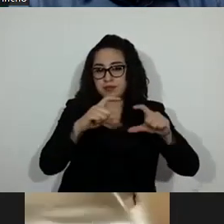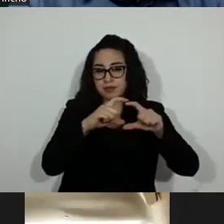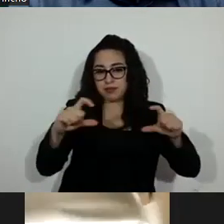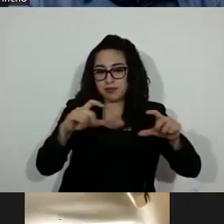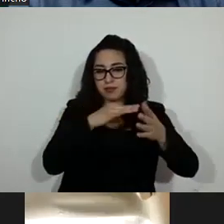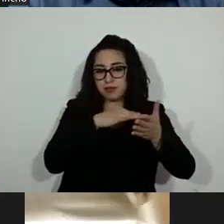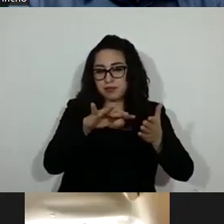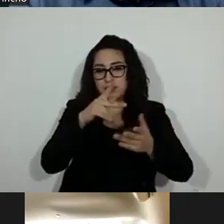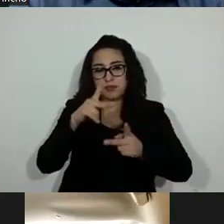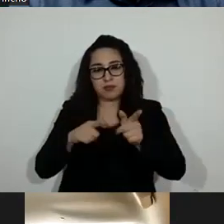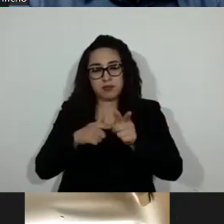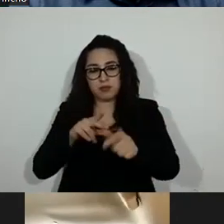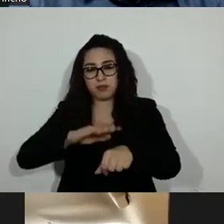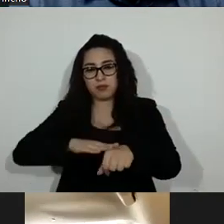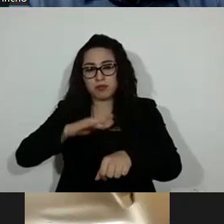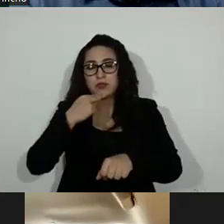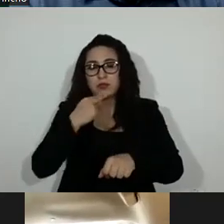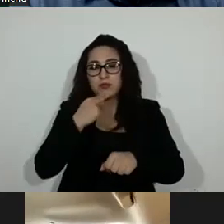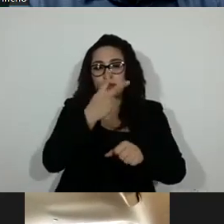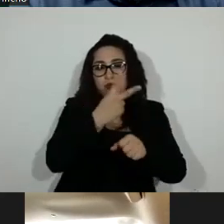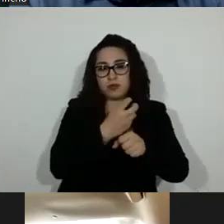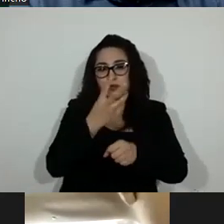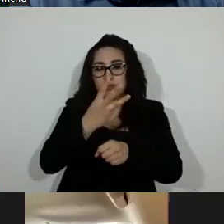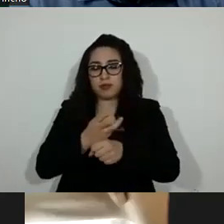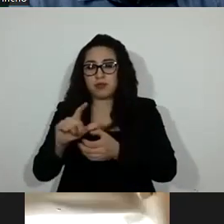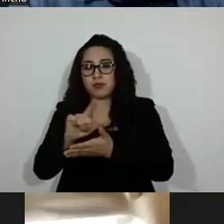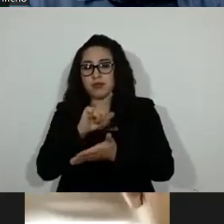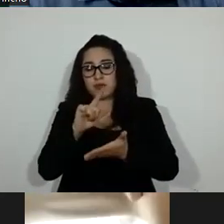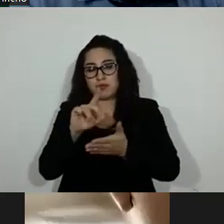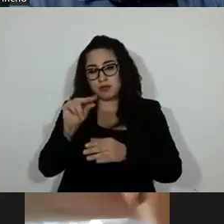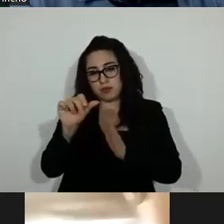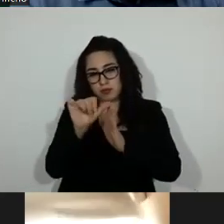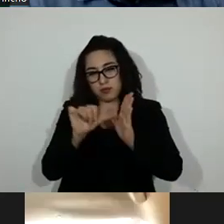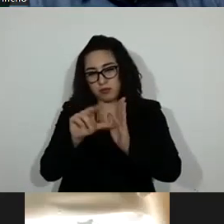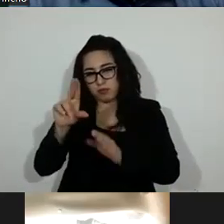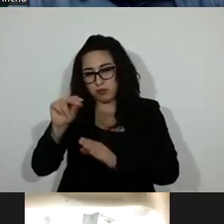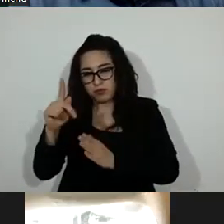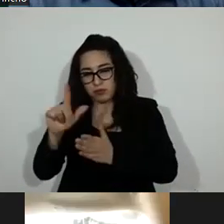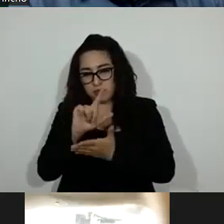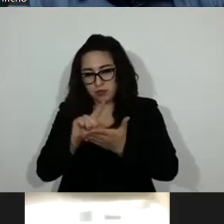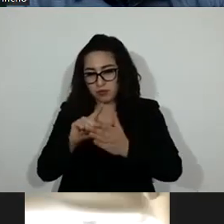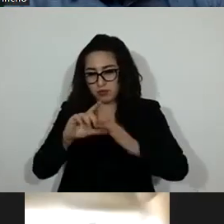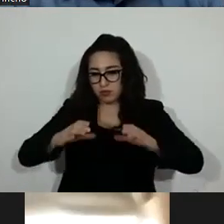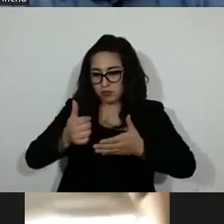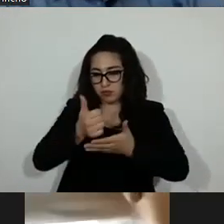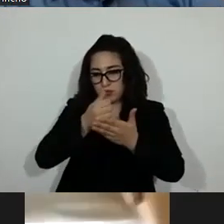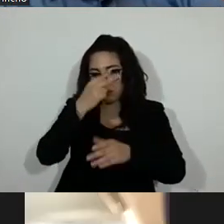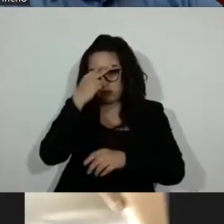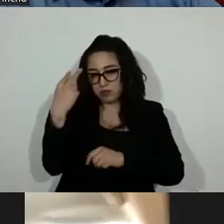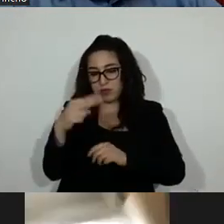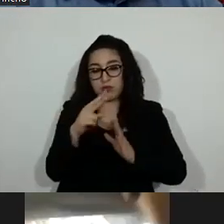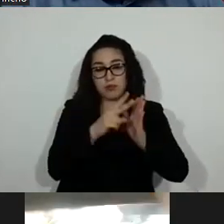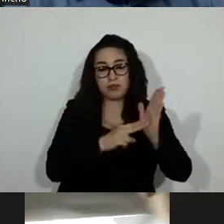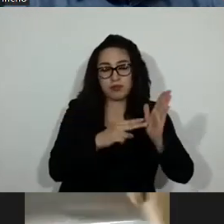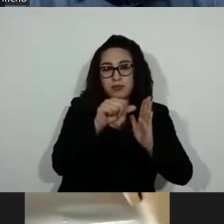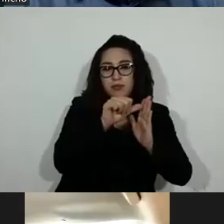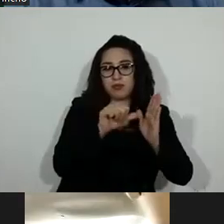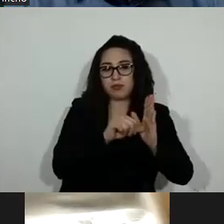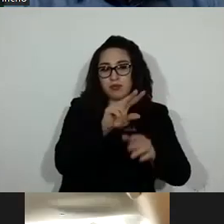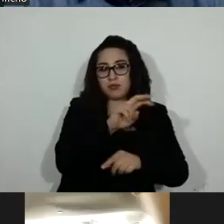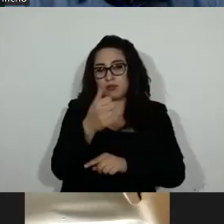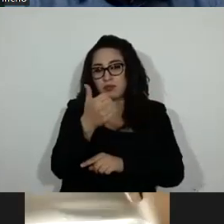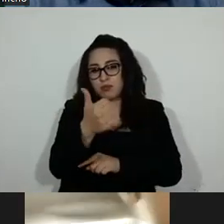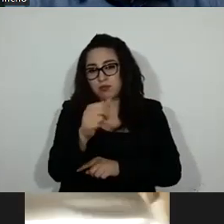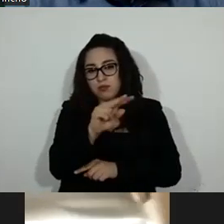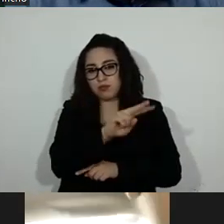los párrafos segundo y tercero del artículo ochenta de la ley orgánica del Congreso de la Ciudad de México. Se reforman los artículos ciento seis, doscientos cincuenta